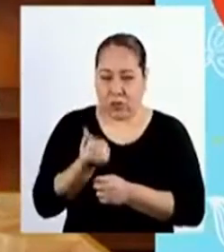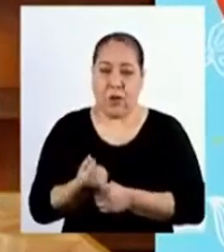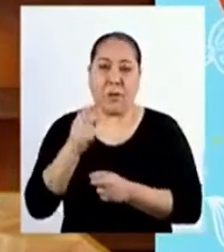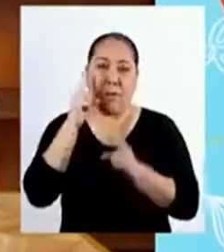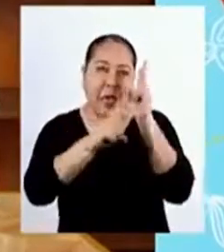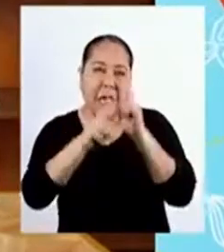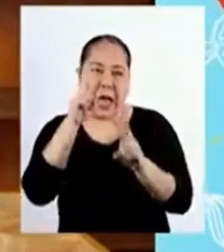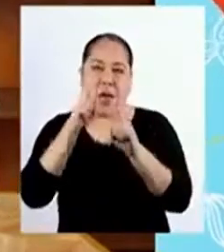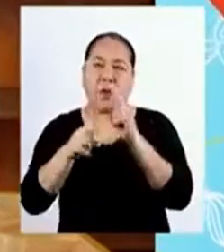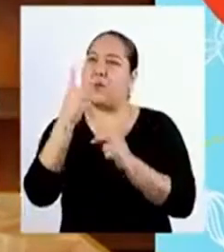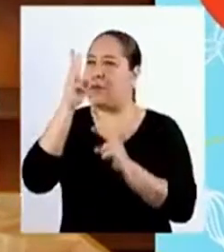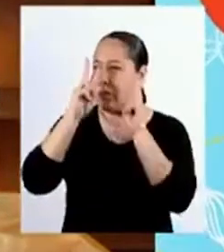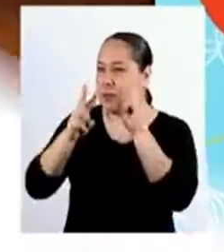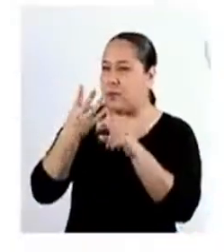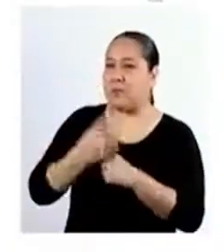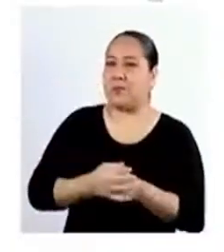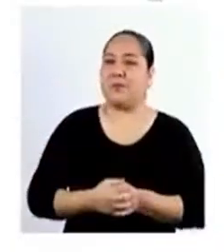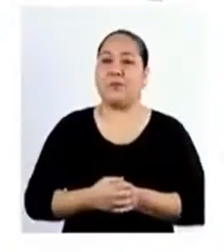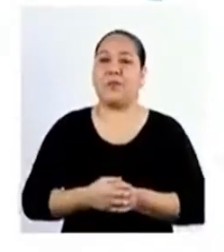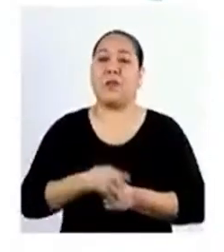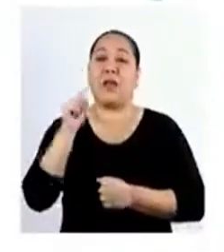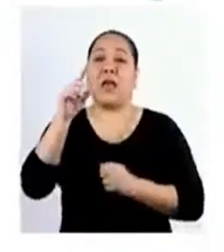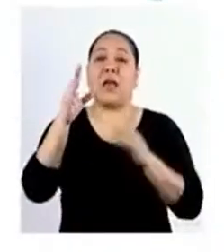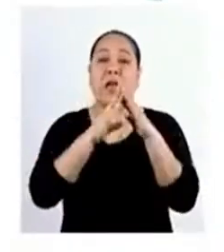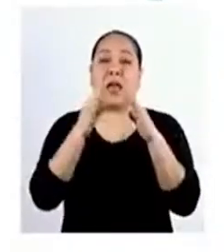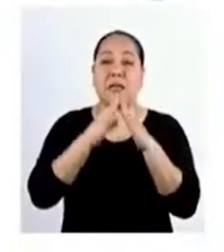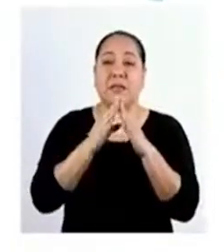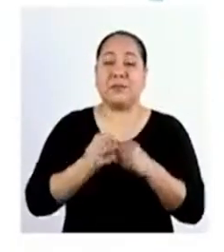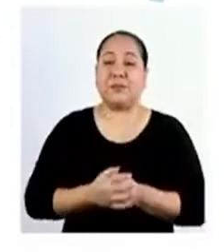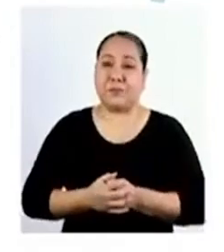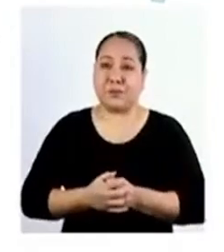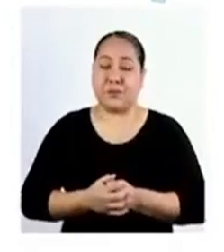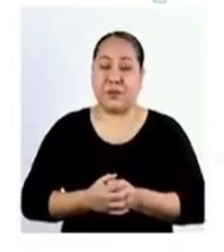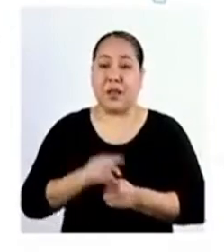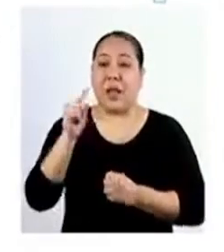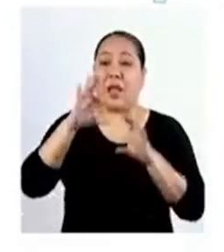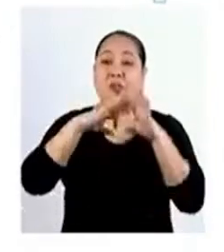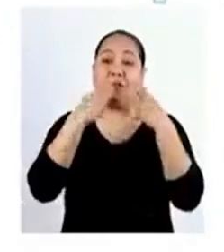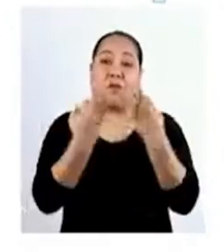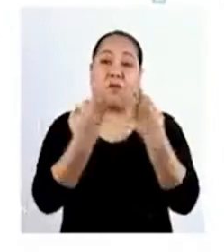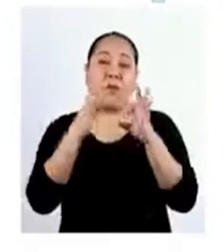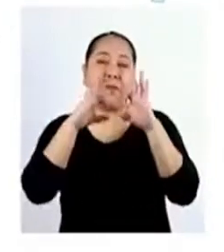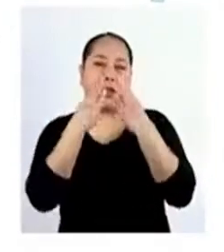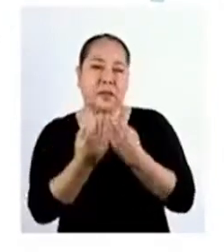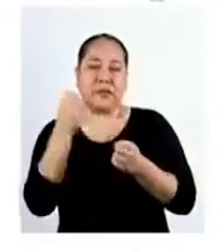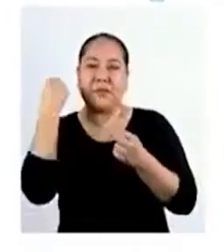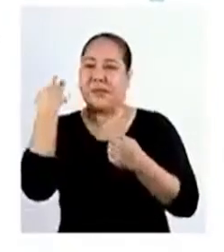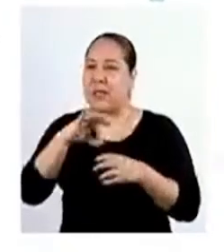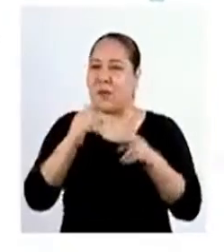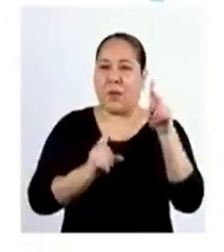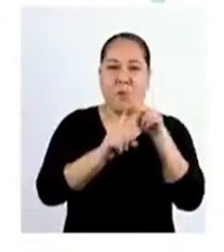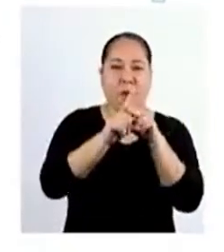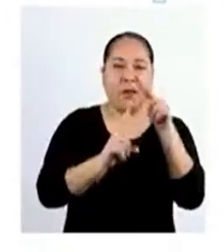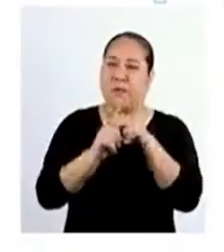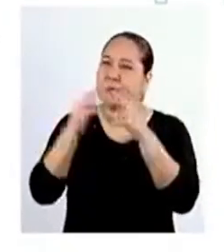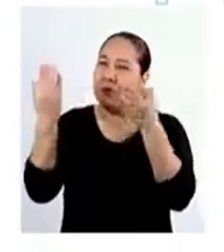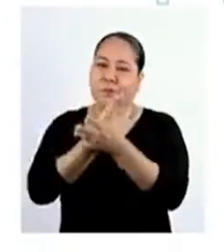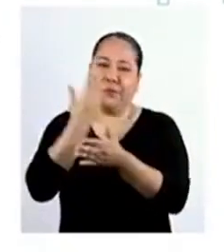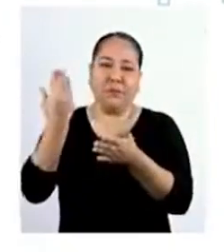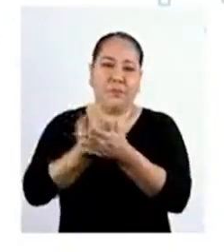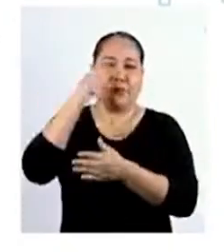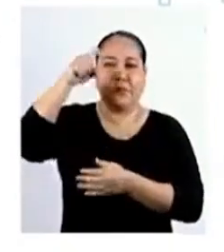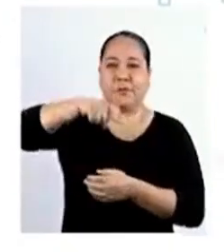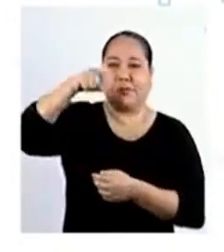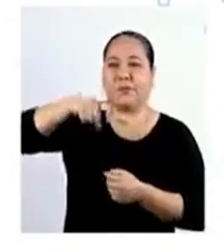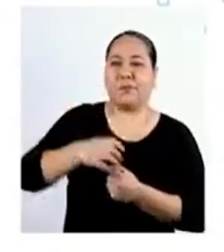juntas y juntos a aquello. En casa, con nuestras familias, constantemente aparecen nuevas necesidades